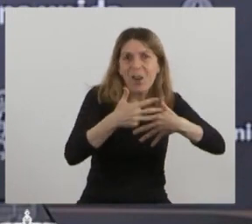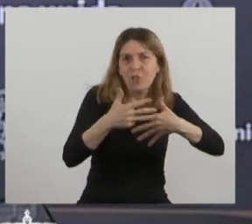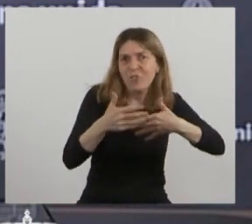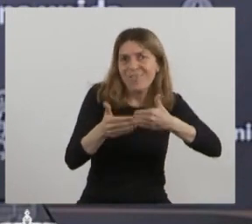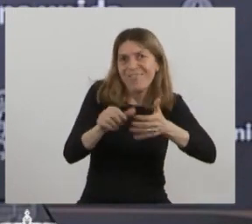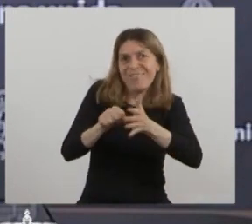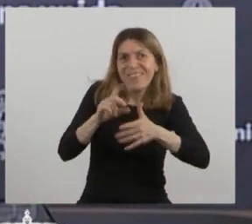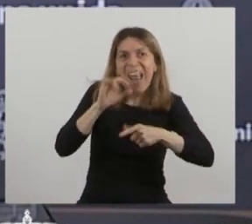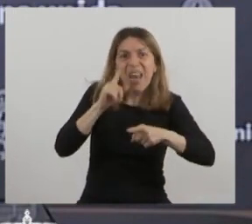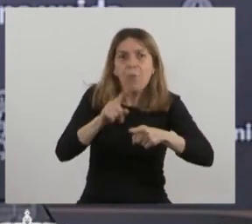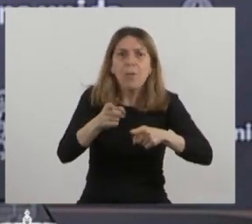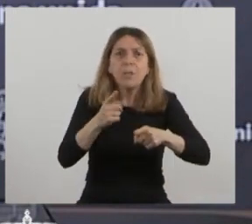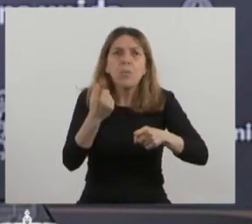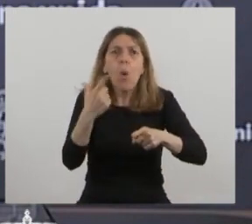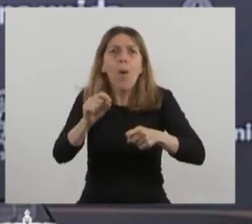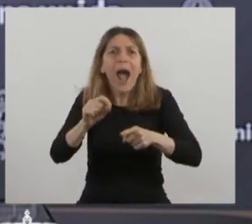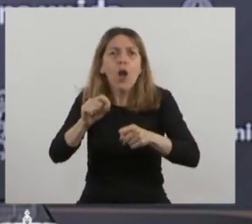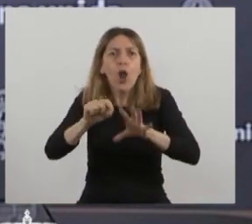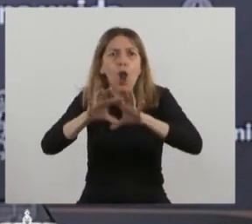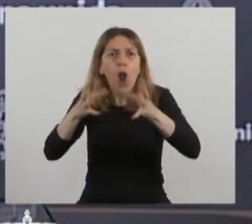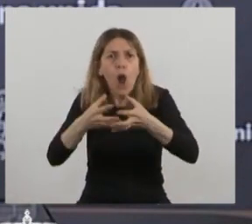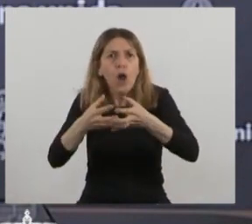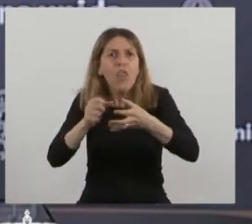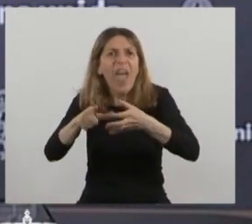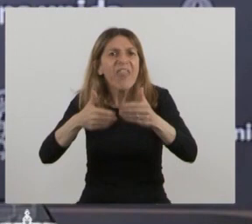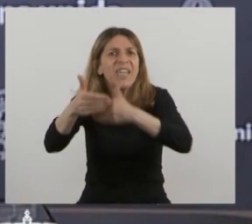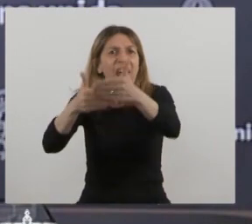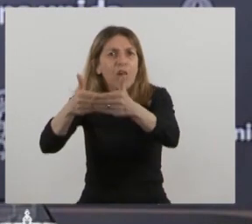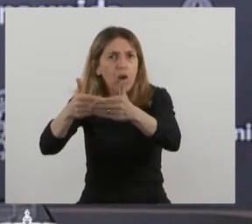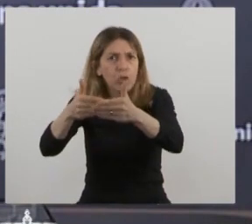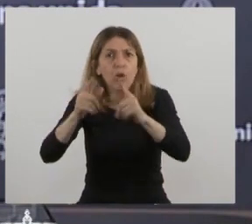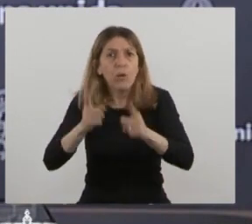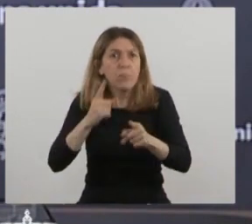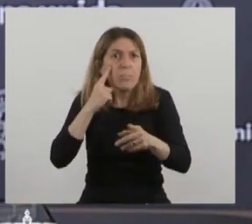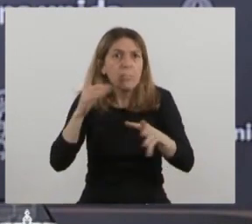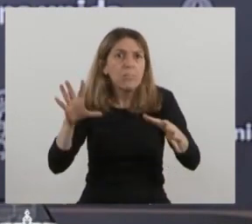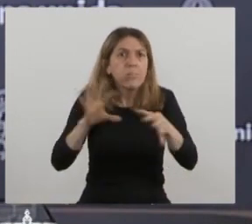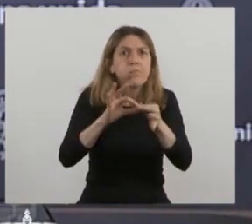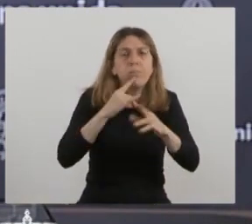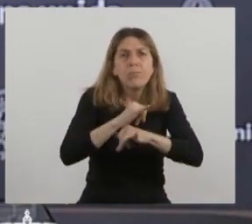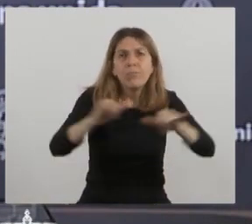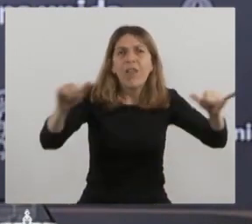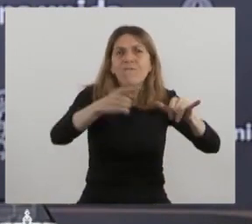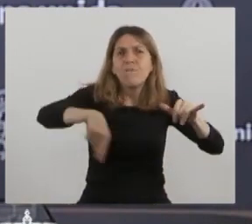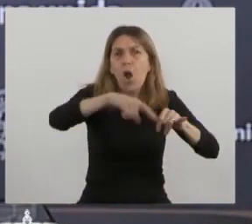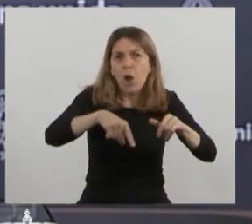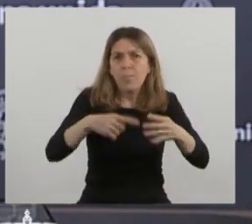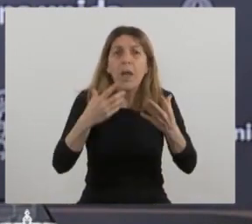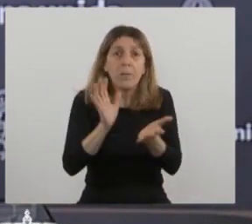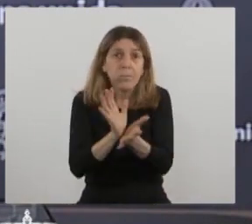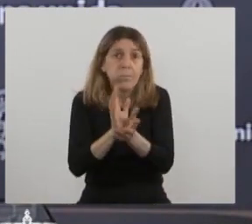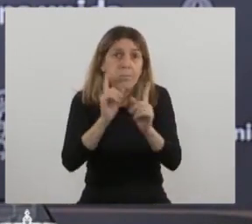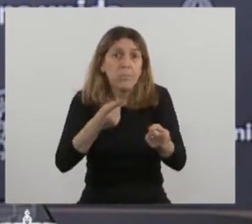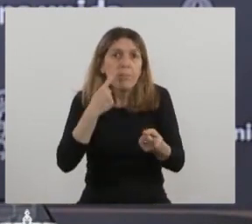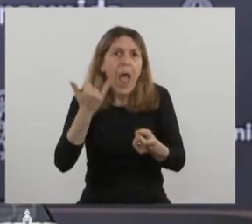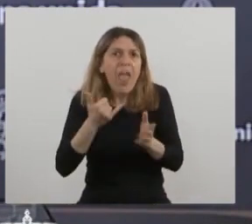capitalización de los bancos regionales de desarrollo que se ha acompañado por la creación de un fondo de estabilización que los apoye